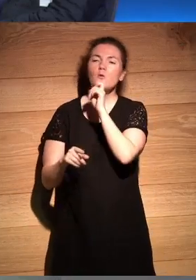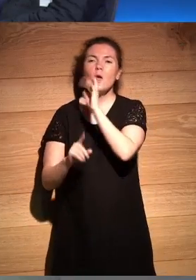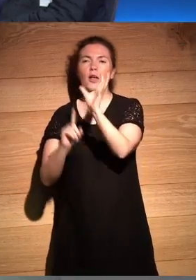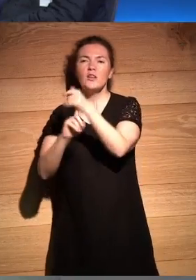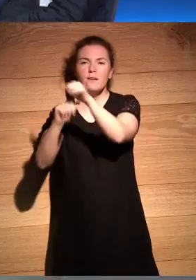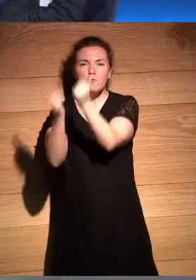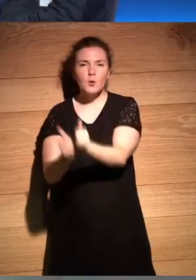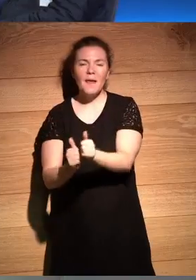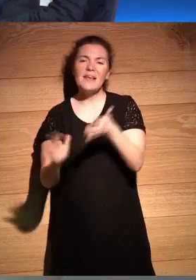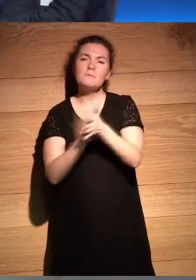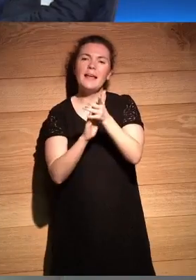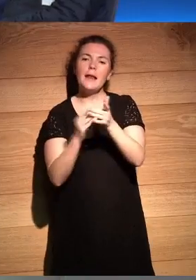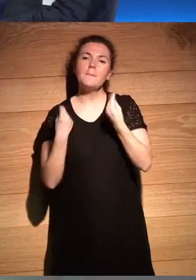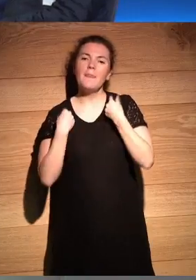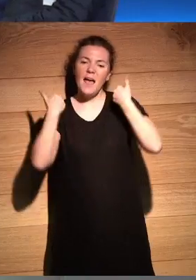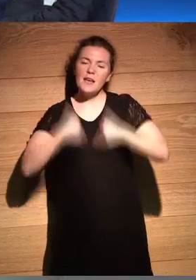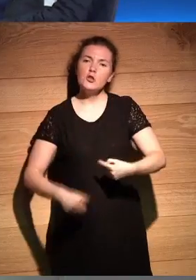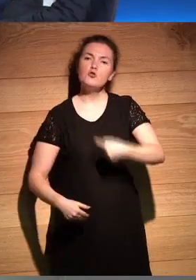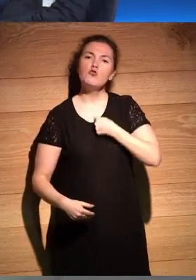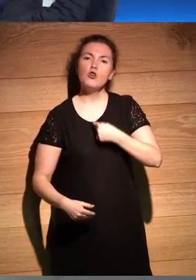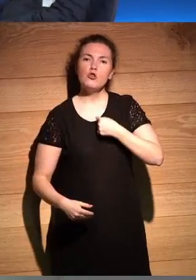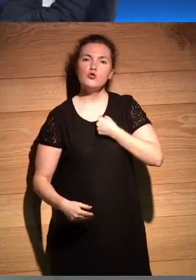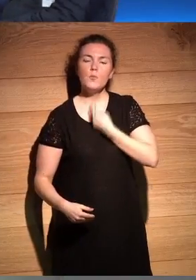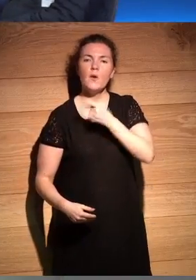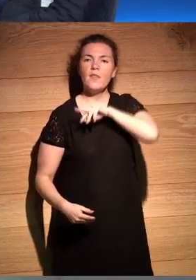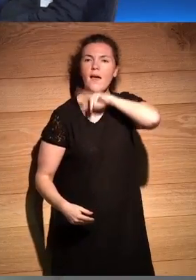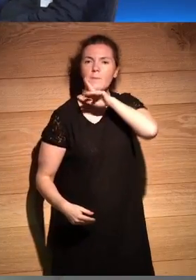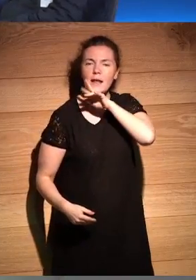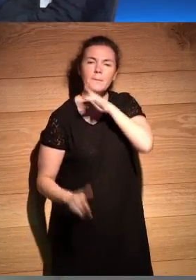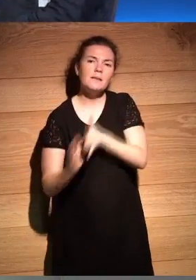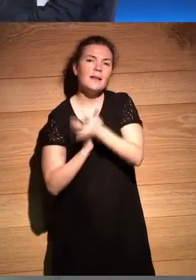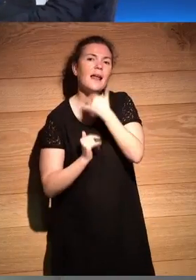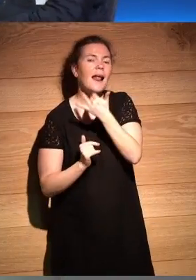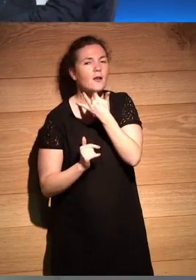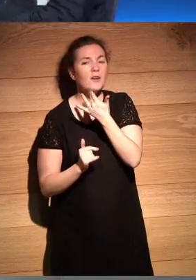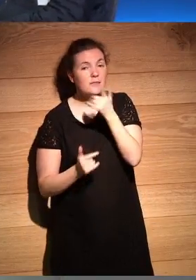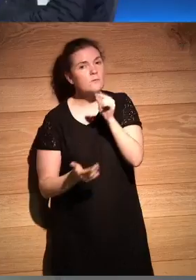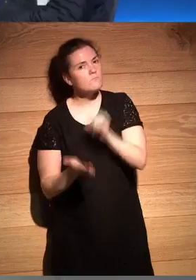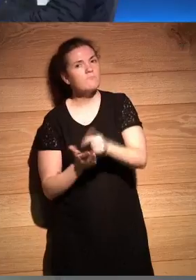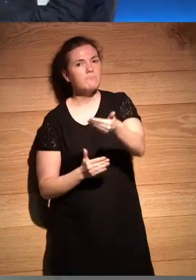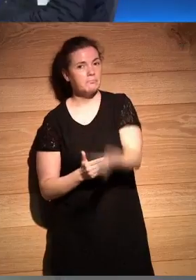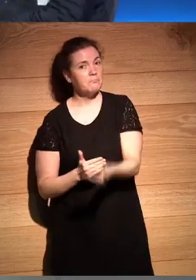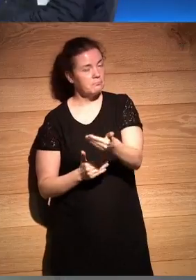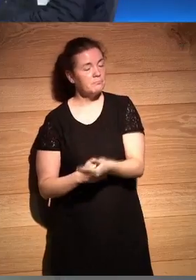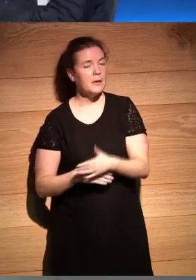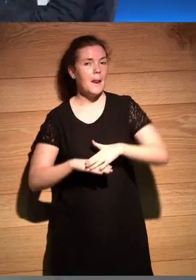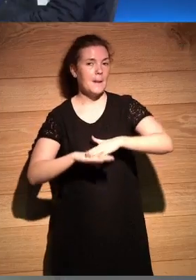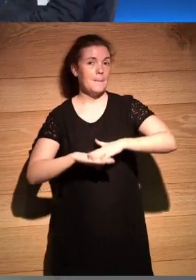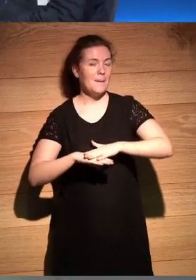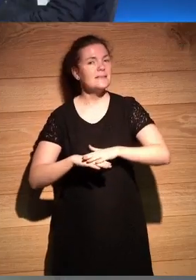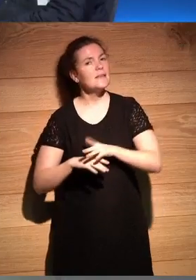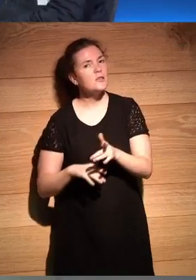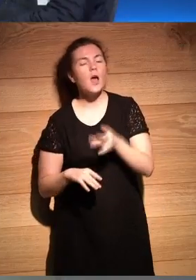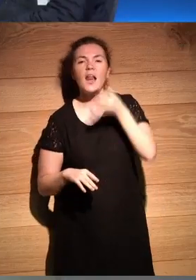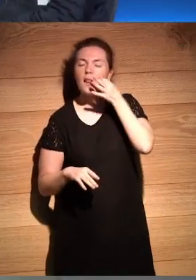contar un yo que hable para contar algo bueno es como la clave de todo esto ¿no? y fue